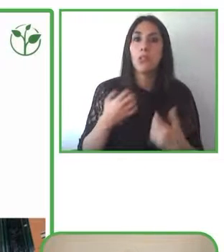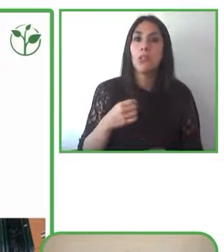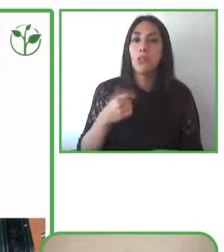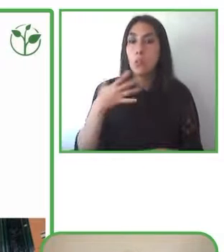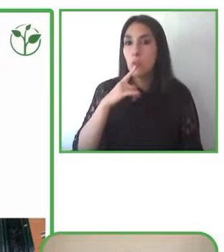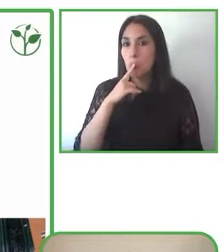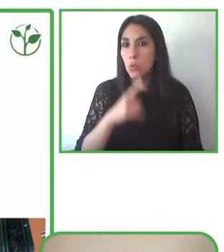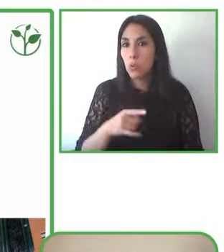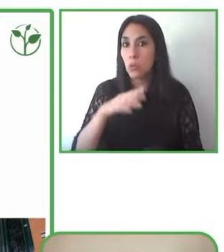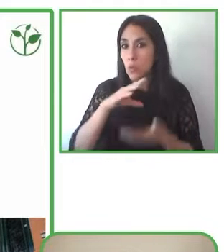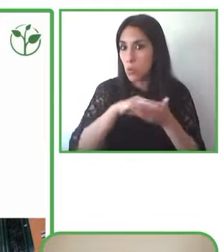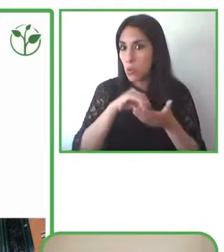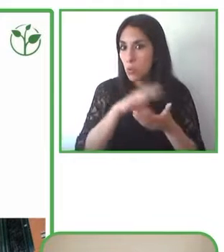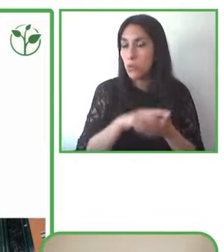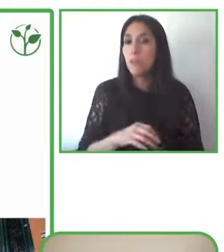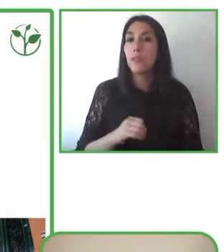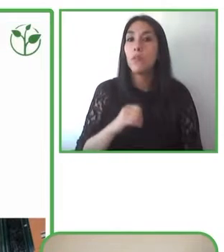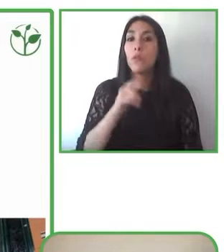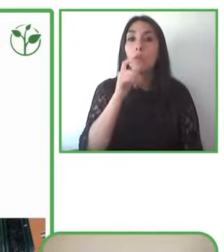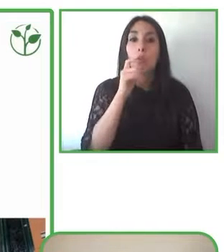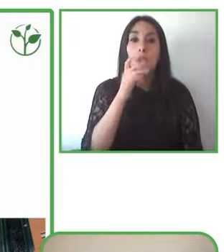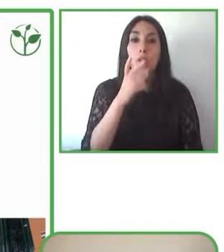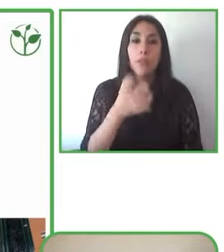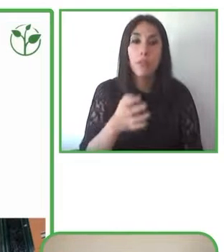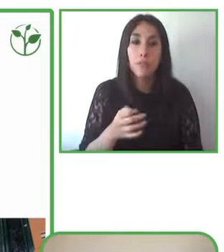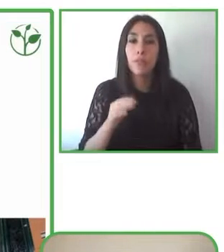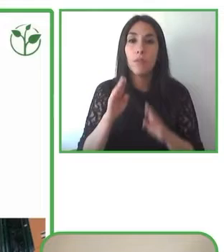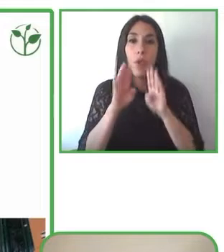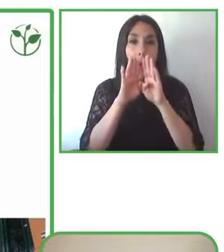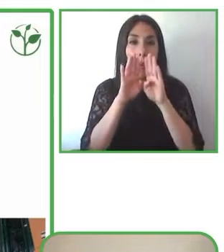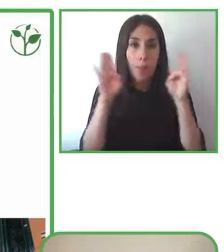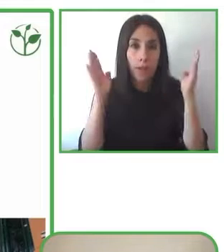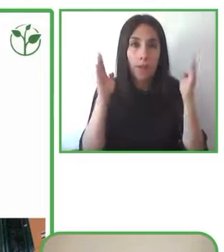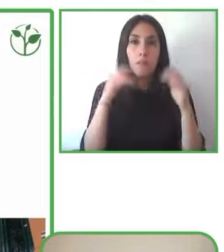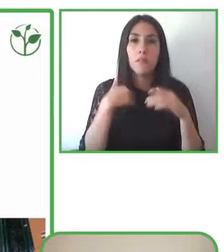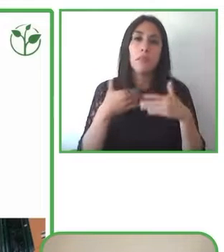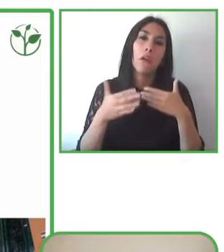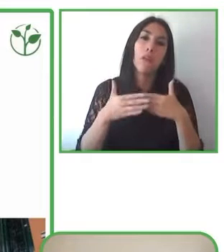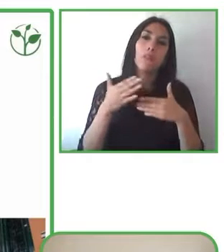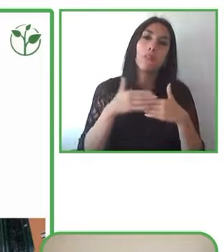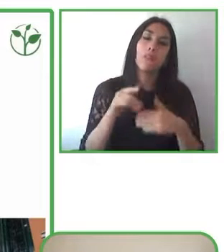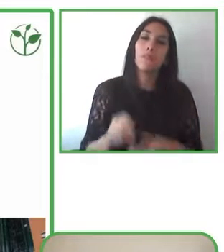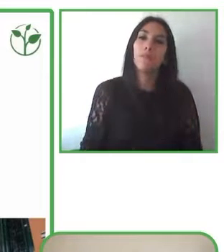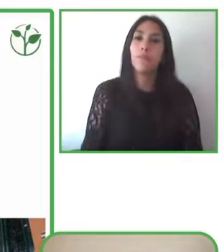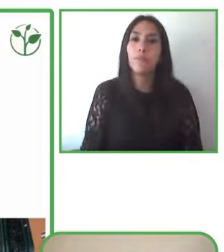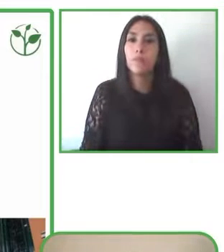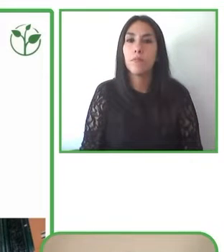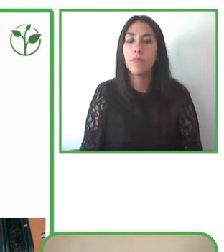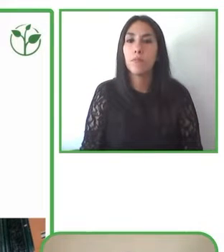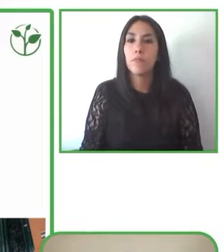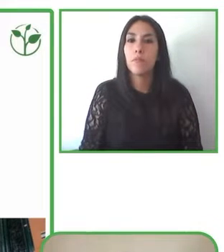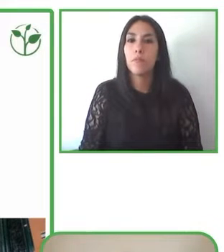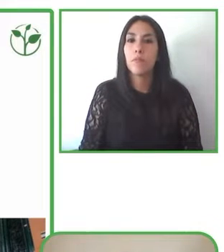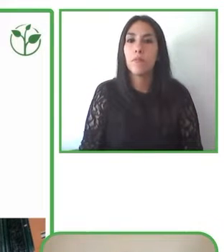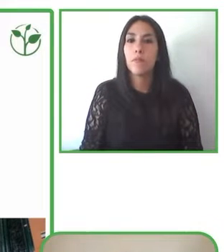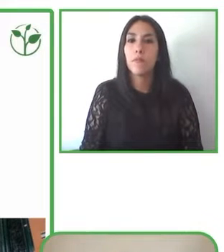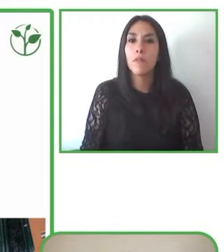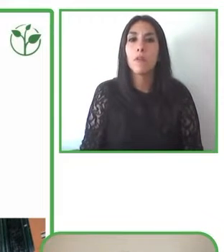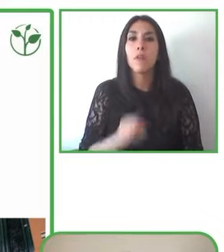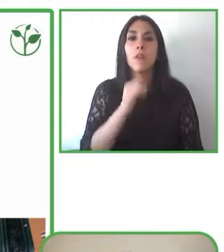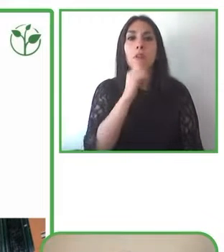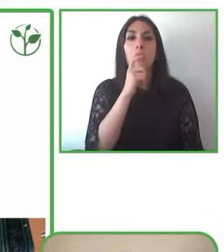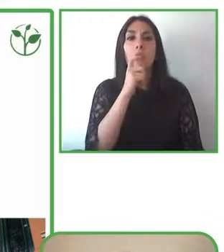puerta en nuestra casa pues también lo facilita mucho tenemos diferentes tipos de talleres y de cursos de